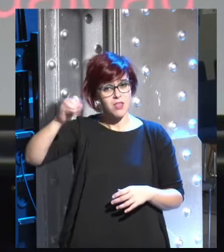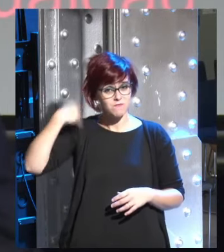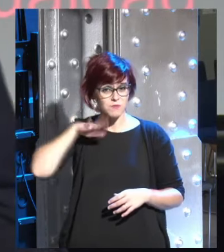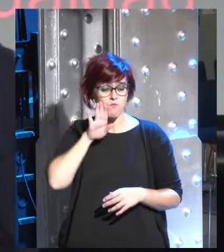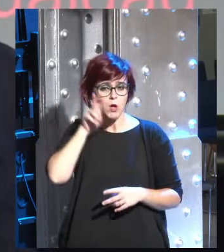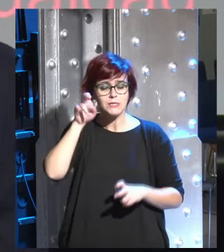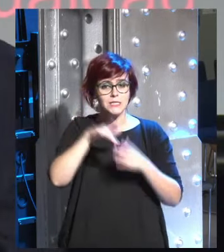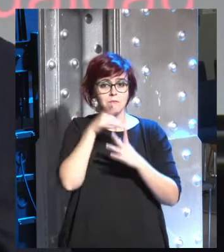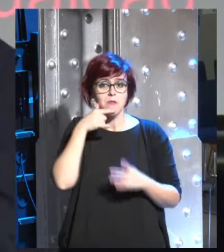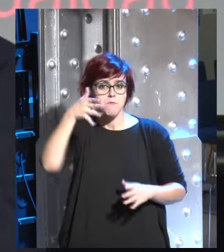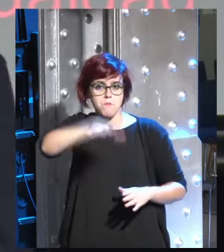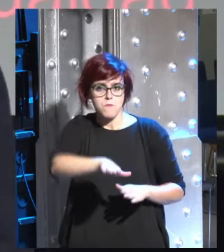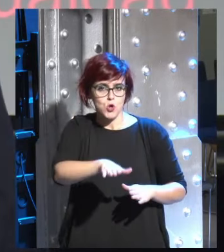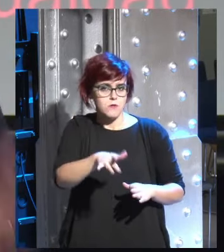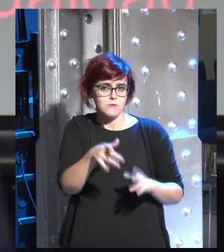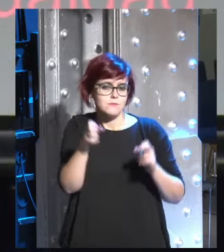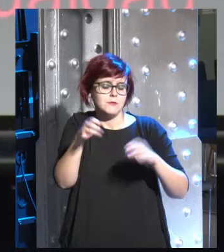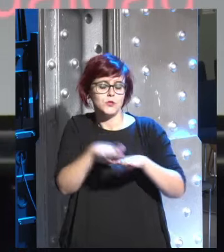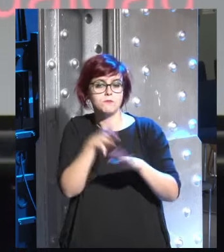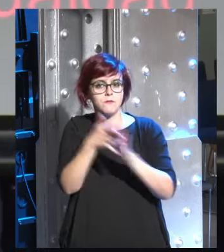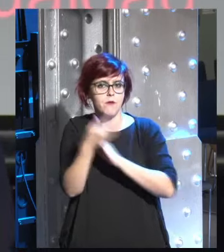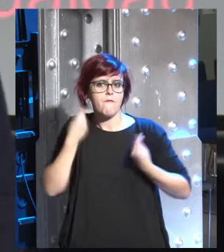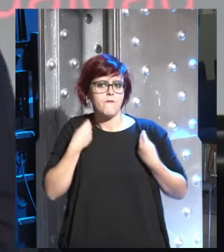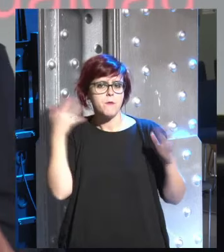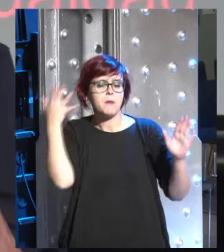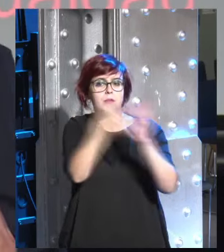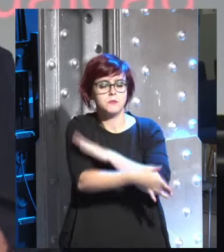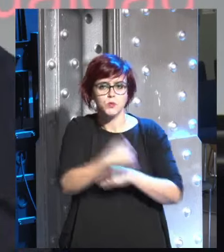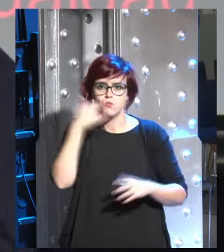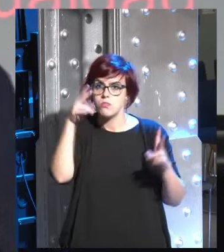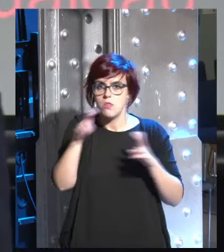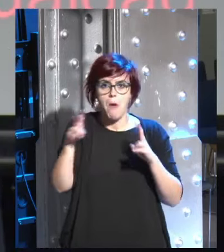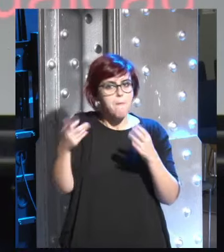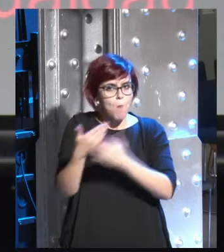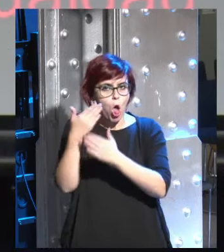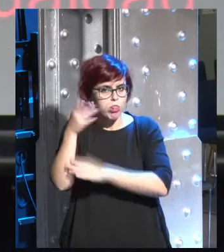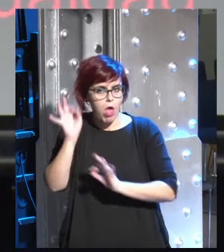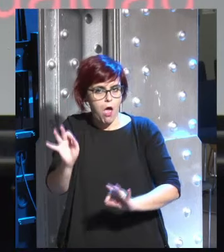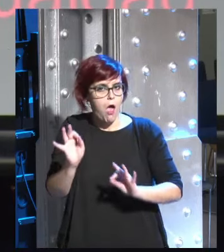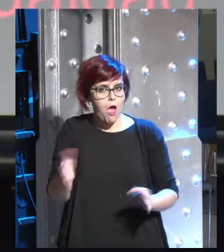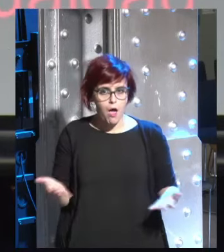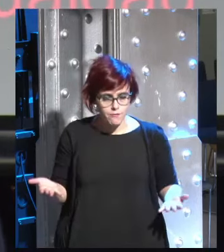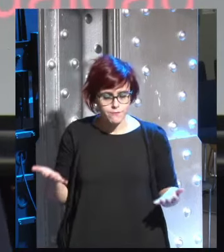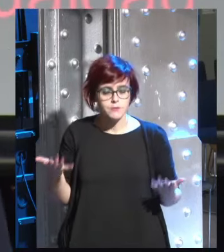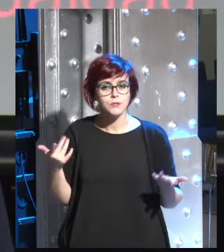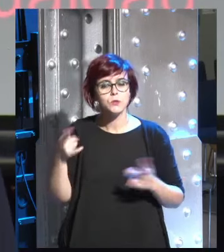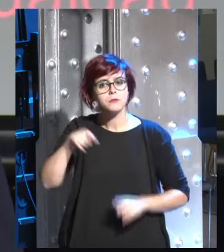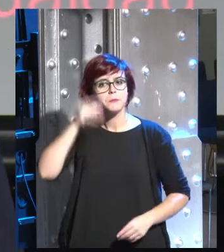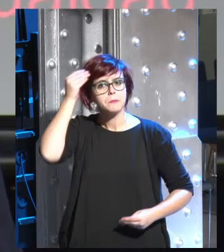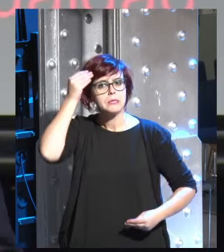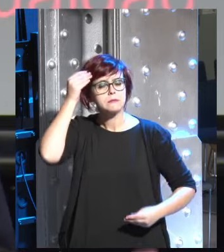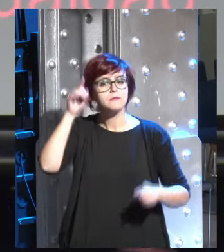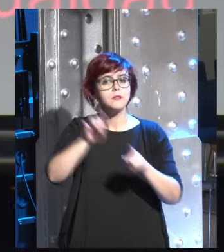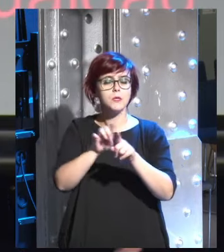la inmortalidad es uno de los temas más candentes de los que se habla actualmente y también